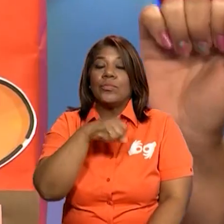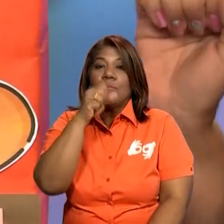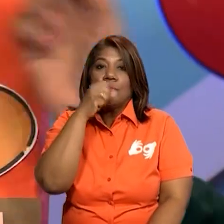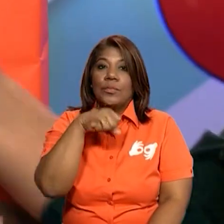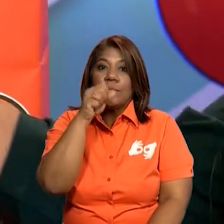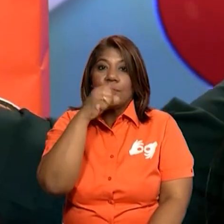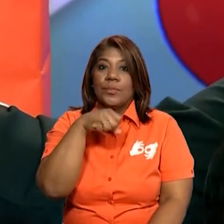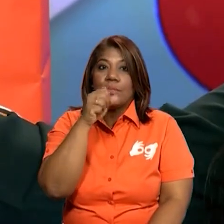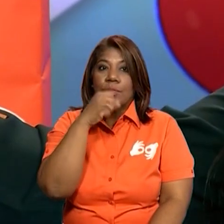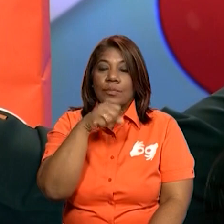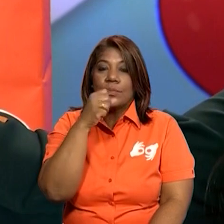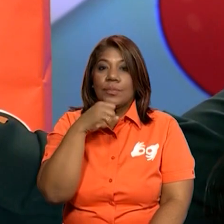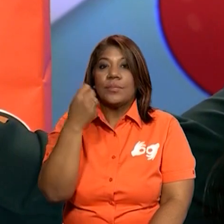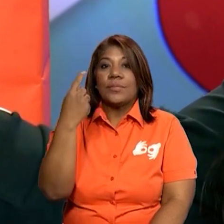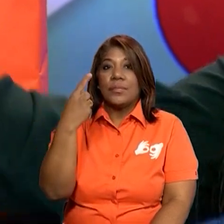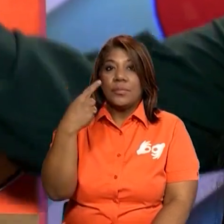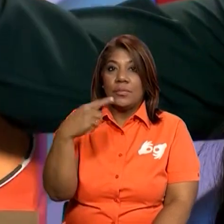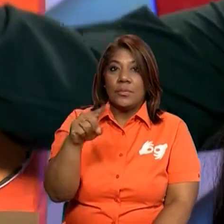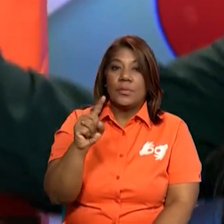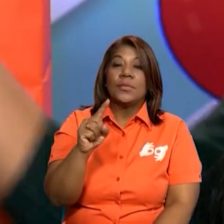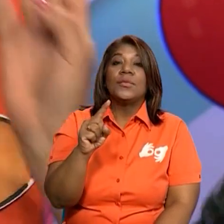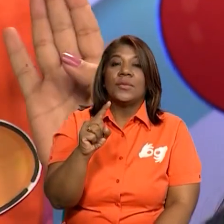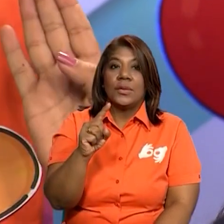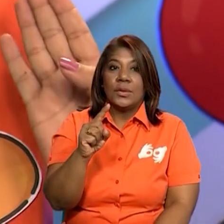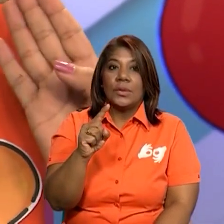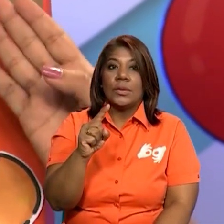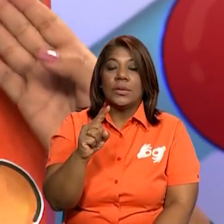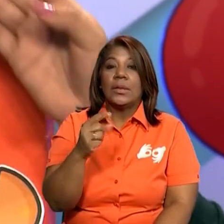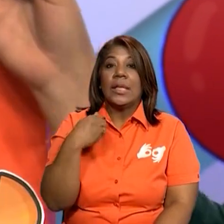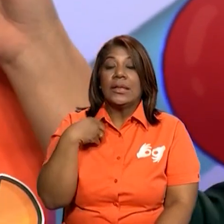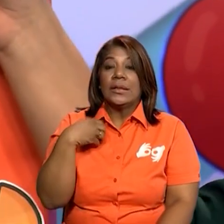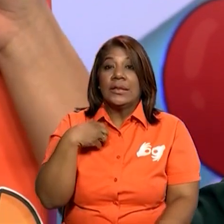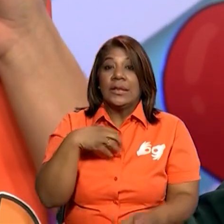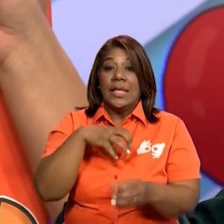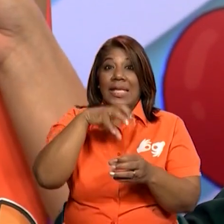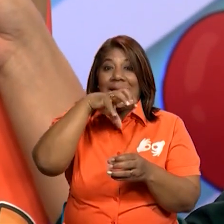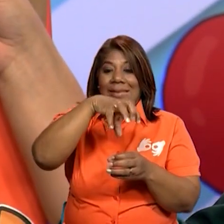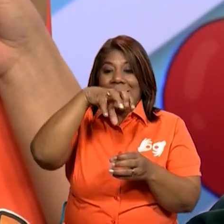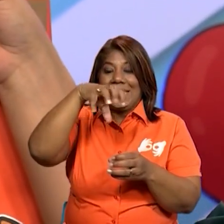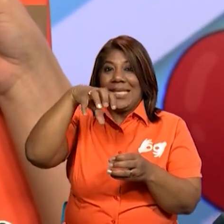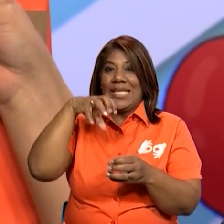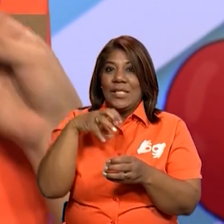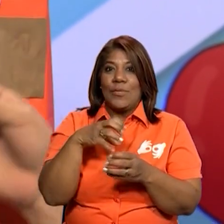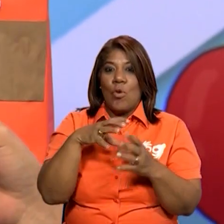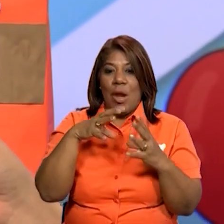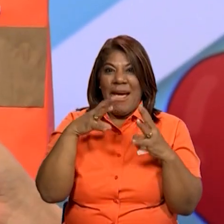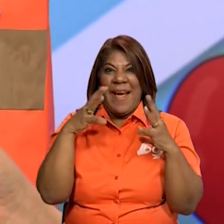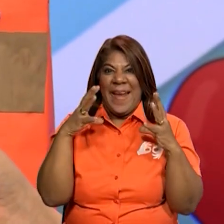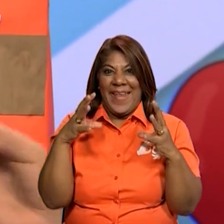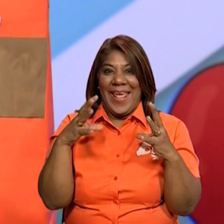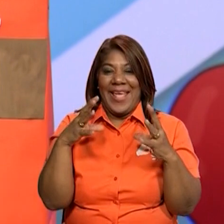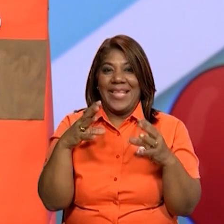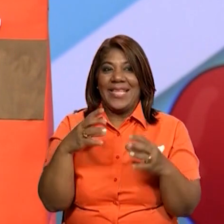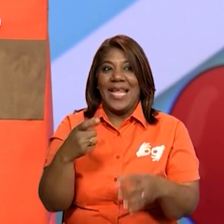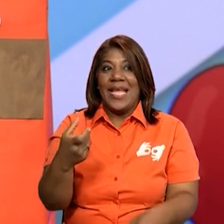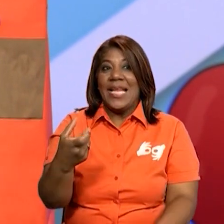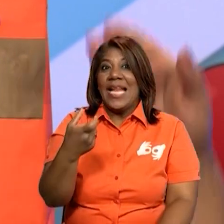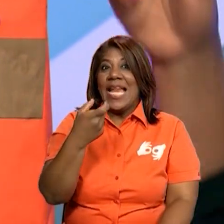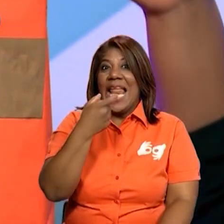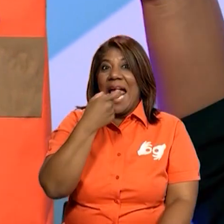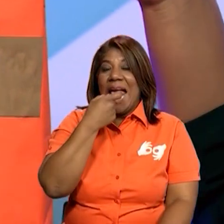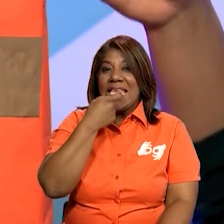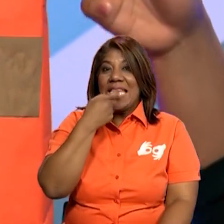barquillo vale un dólar, el helado, porque tiene tres bolas gigantes. Nuestra galleta gigante también cuesta un